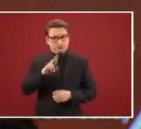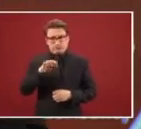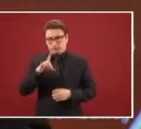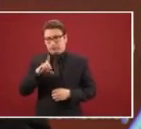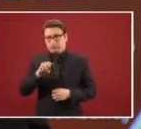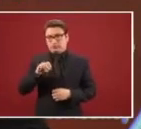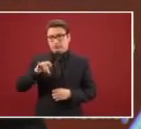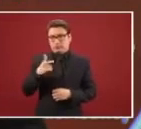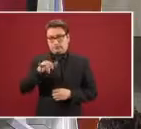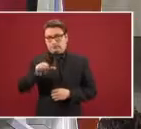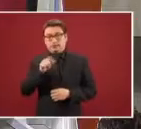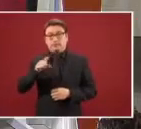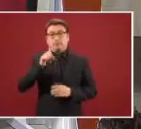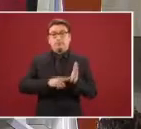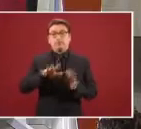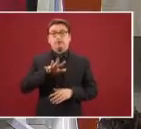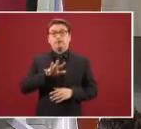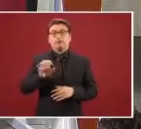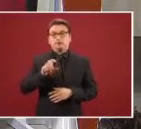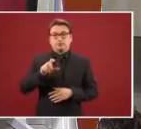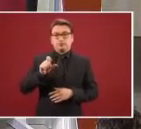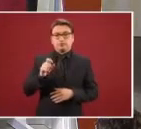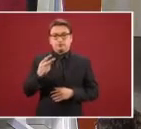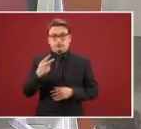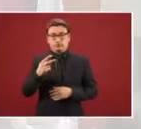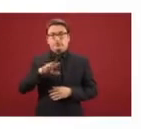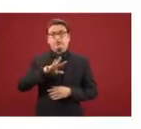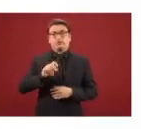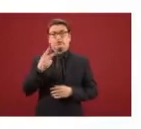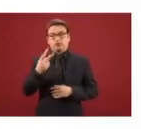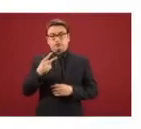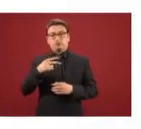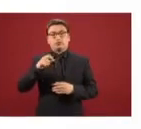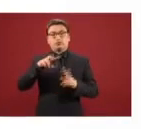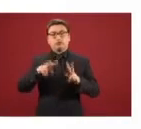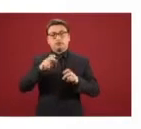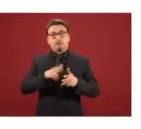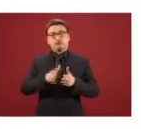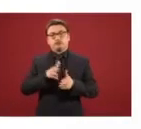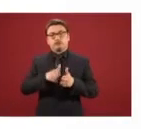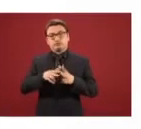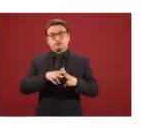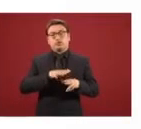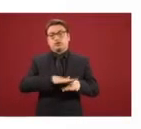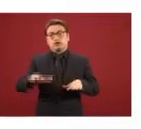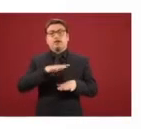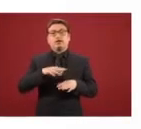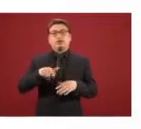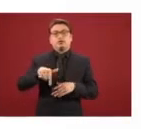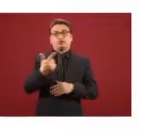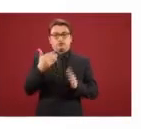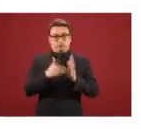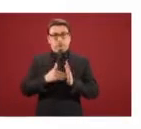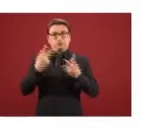mil 502 operaciones sobre ferroviarias, sobre los ferrocarriles. Ahí se rescataron a 12 mil